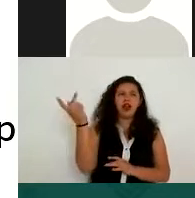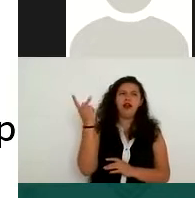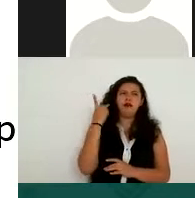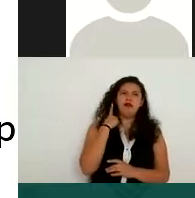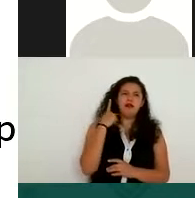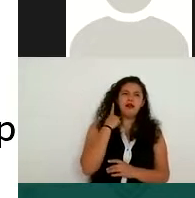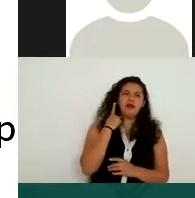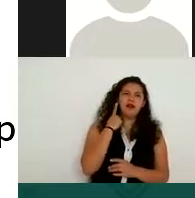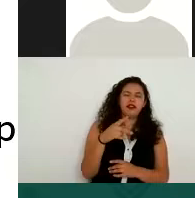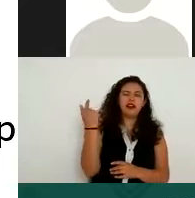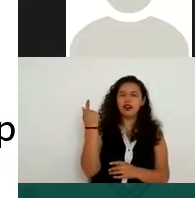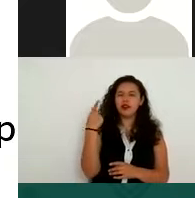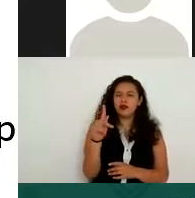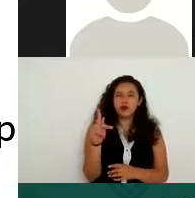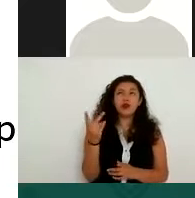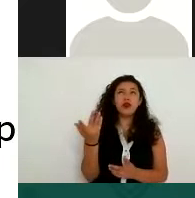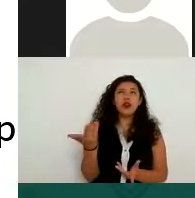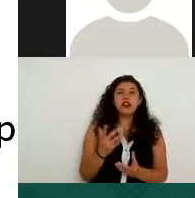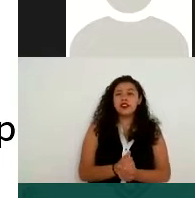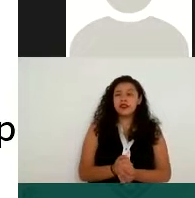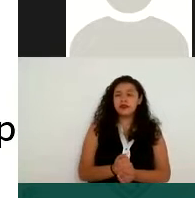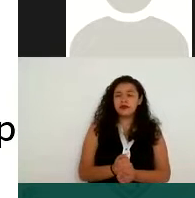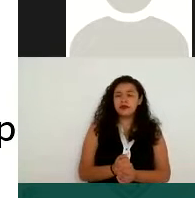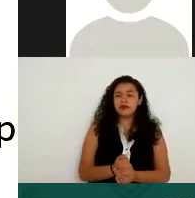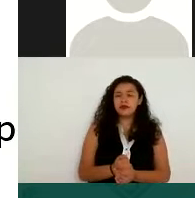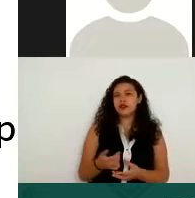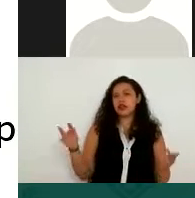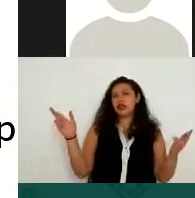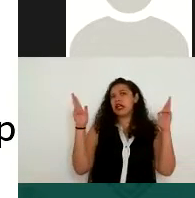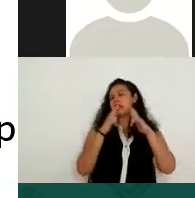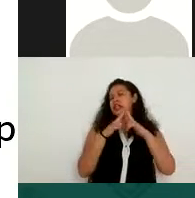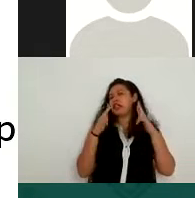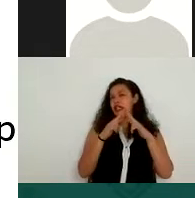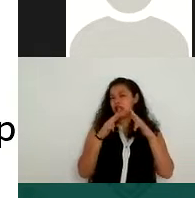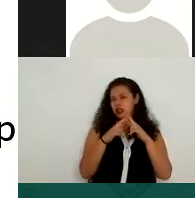¿cómo se llama? Pues la religión que profesa, todo eso.